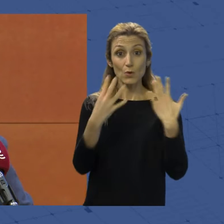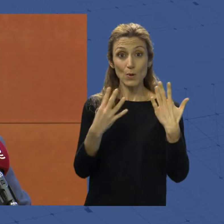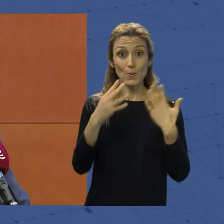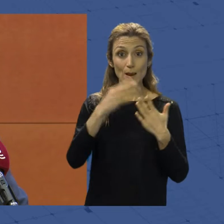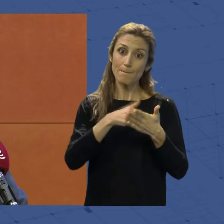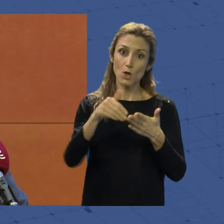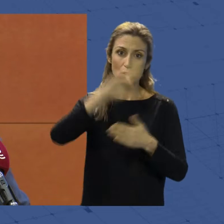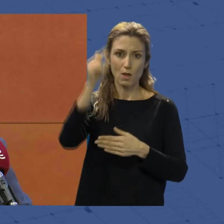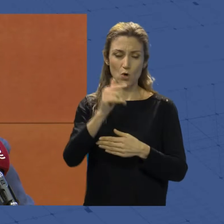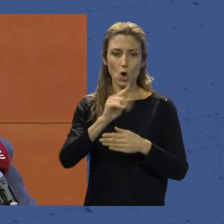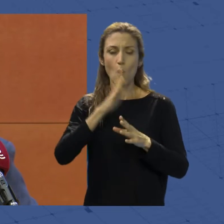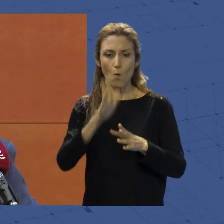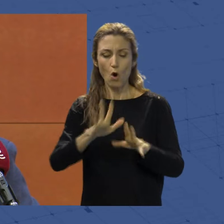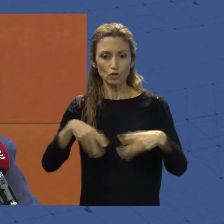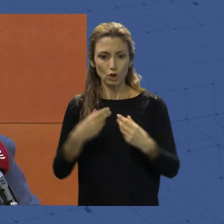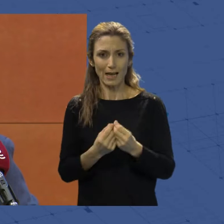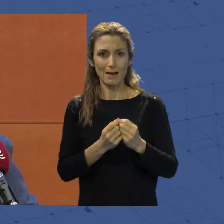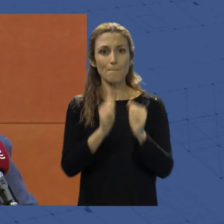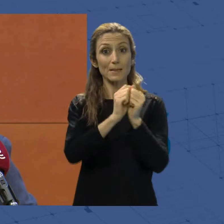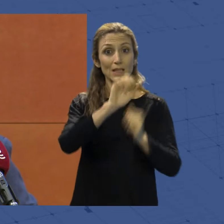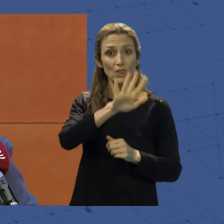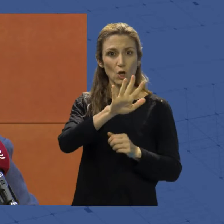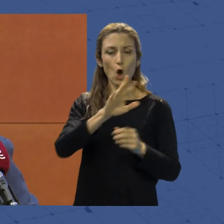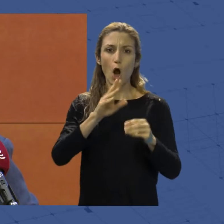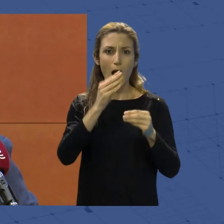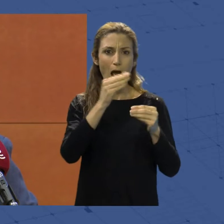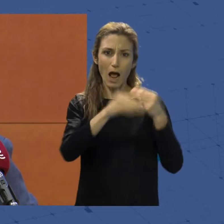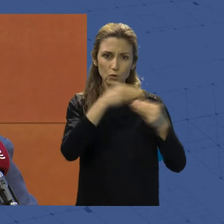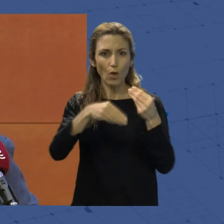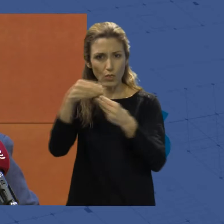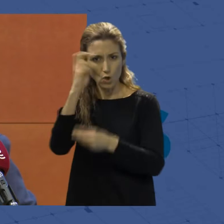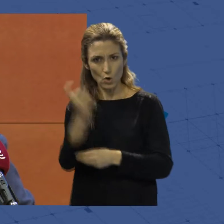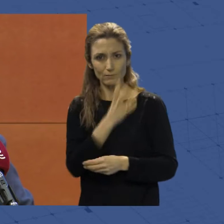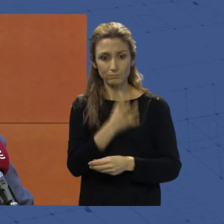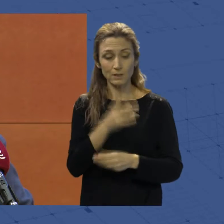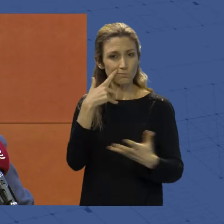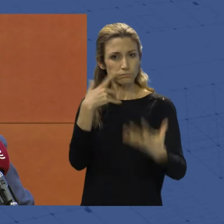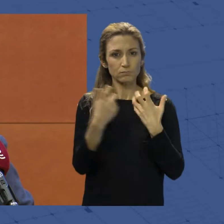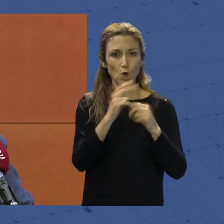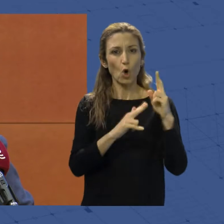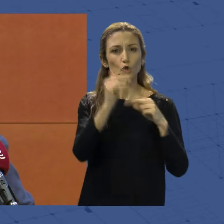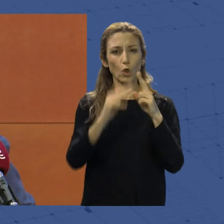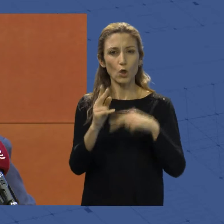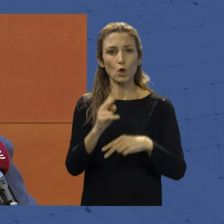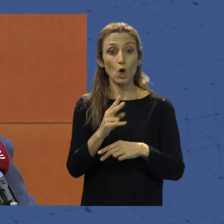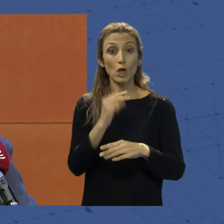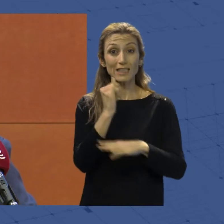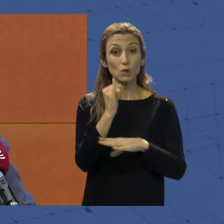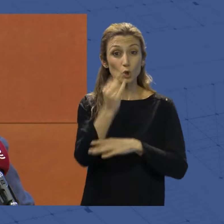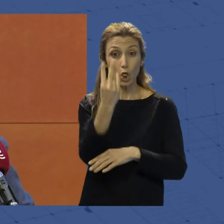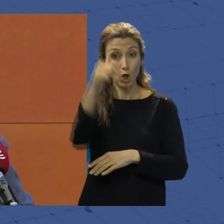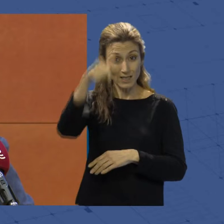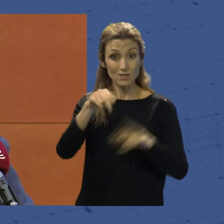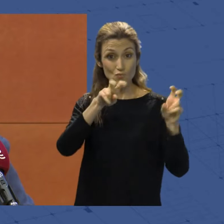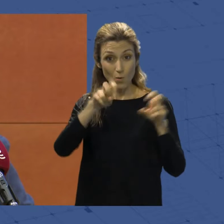euros para un total de 25 actuaciones, entre las que destacaremos la construcción de dos nuevos institutos aquí en la